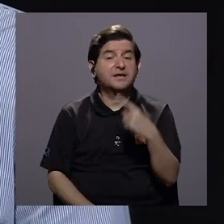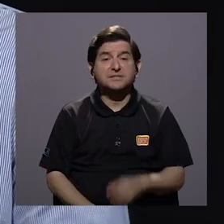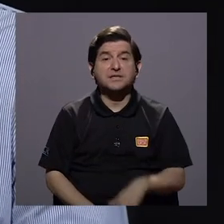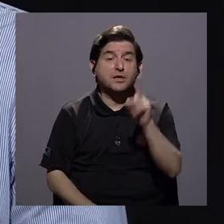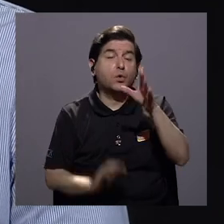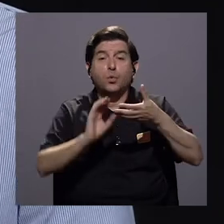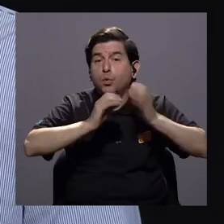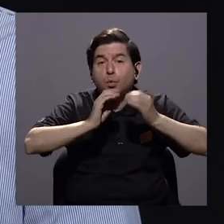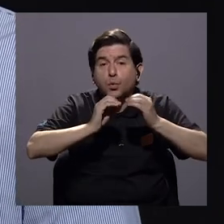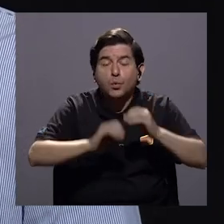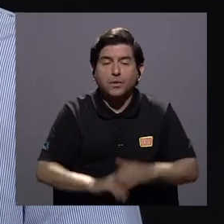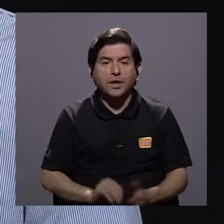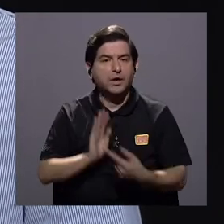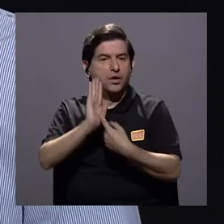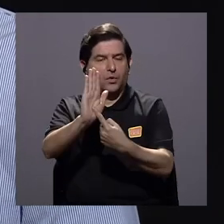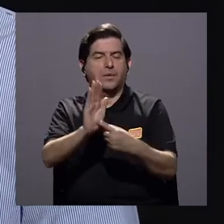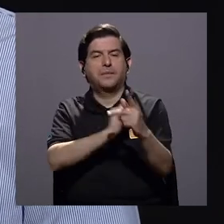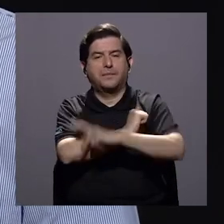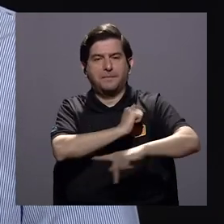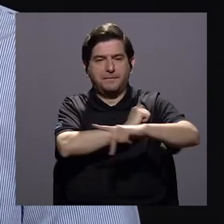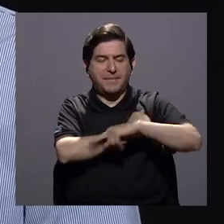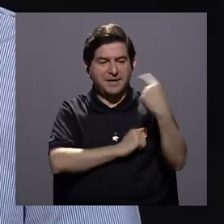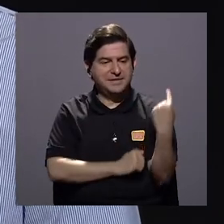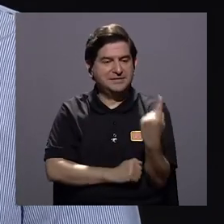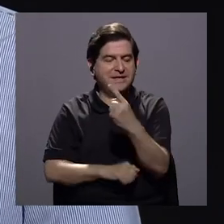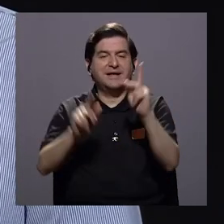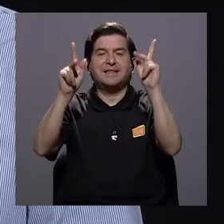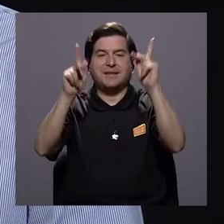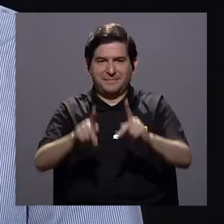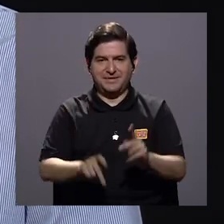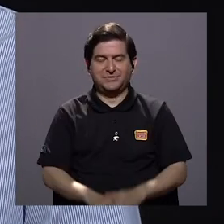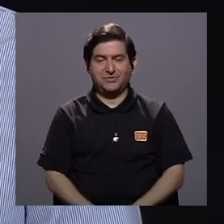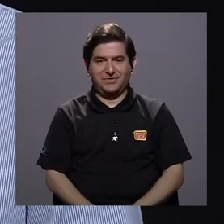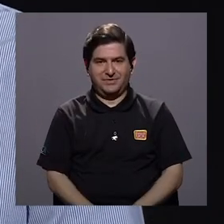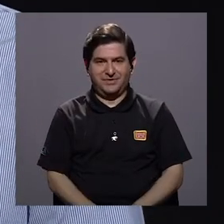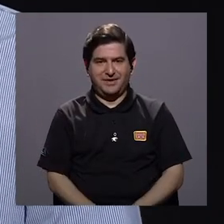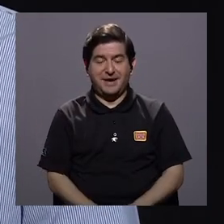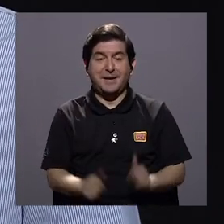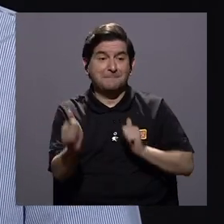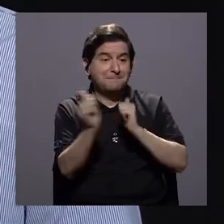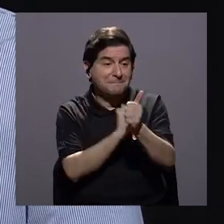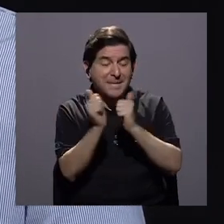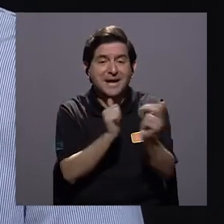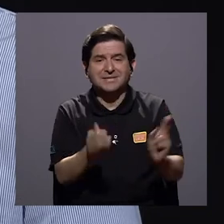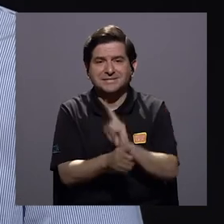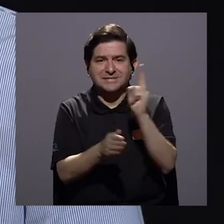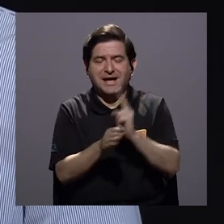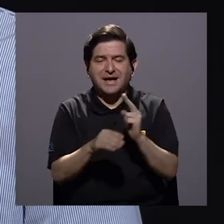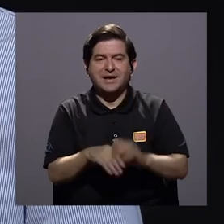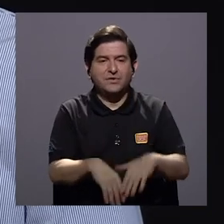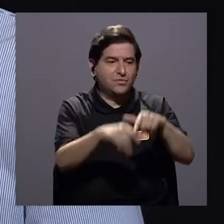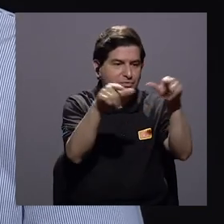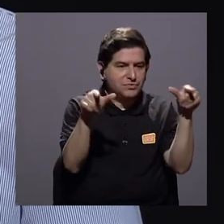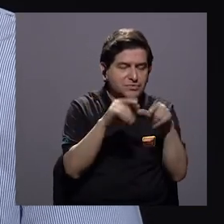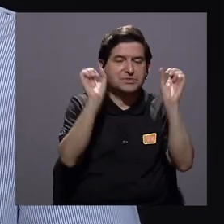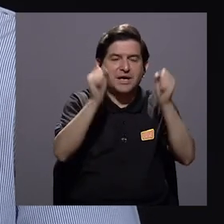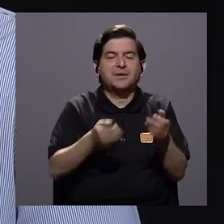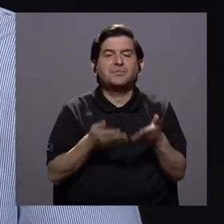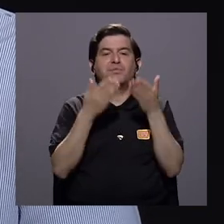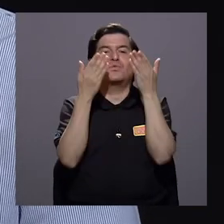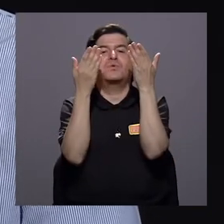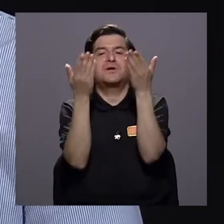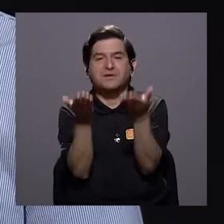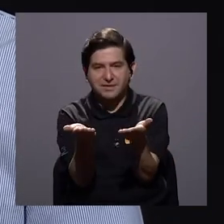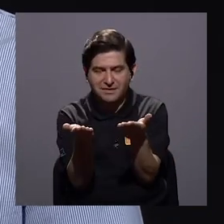que decir un dato que pinta eso somos un país en que cada uno de nosotros cada una supera el uso del territorio que tiene